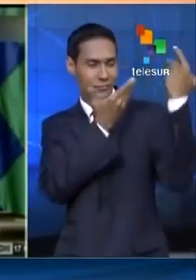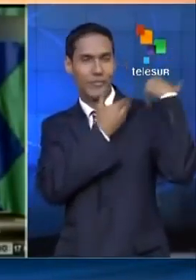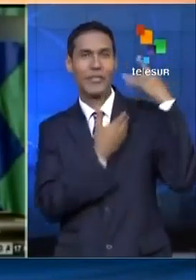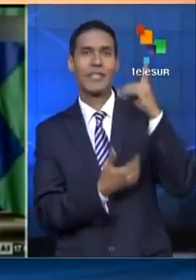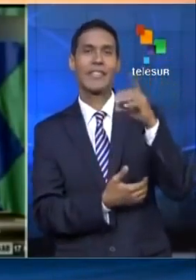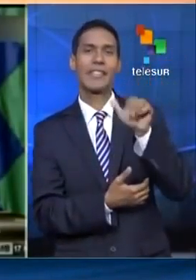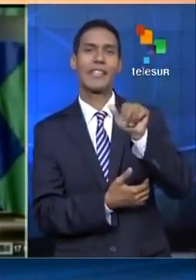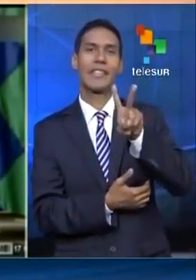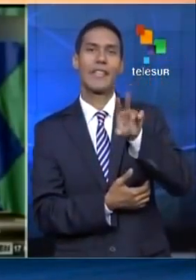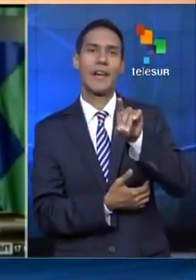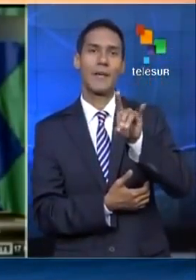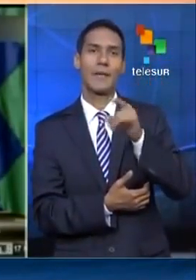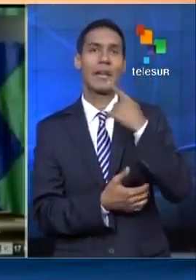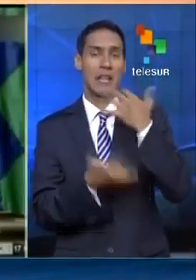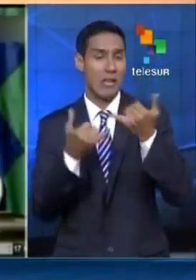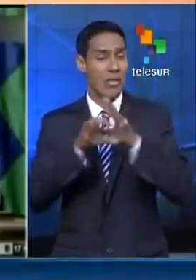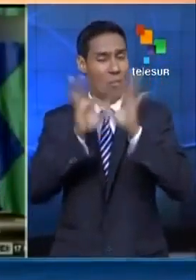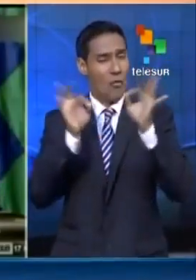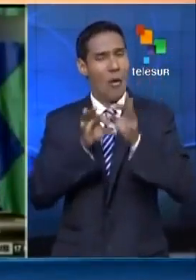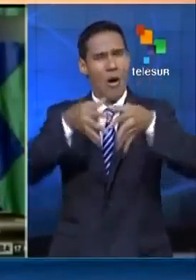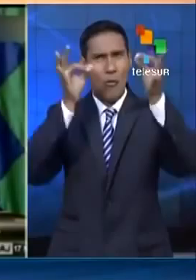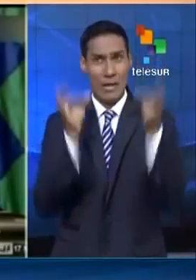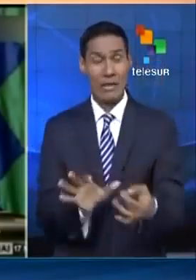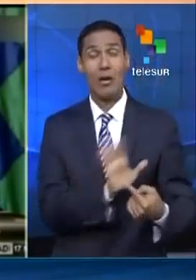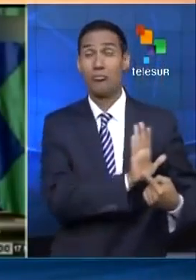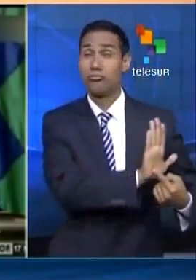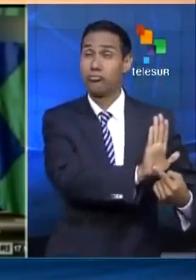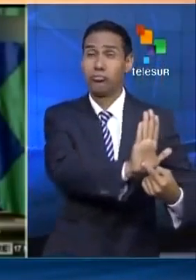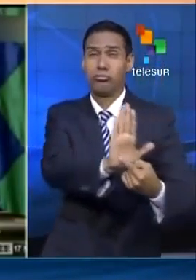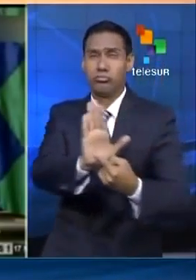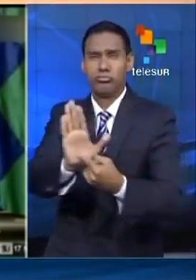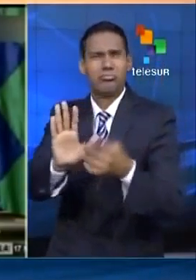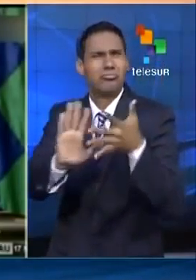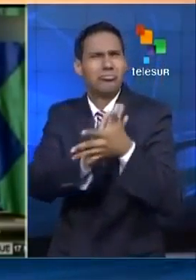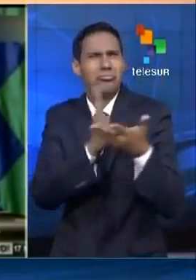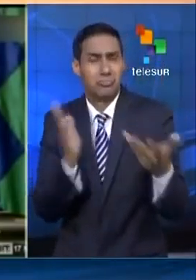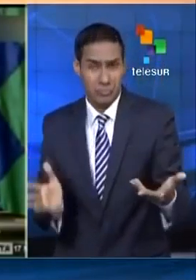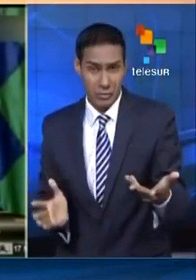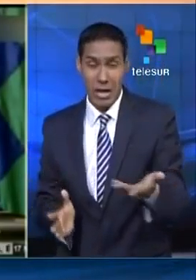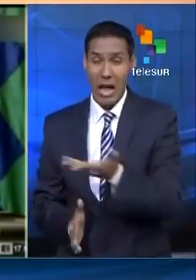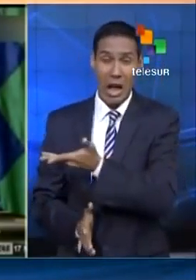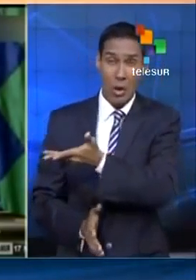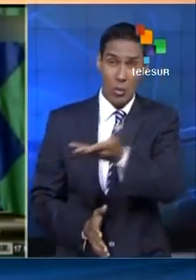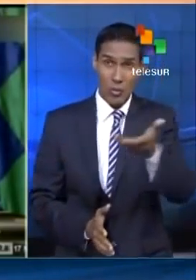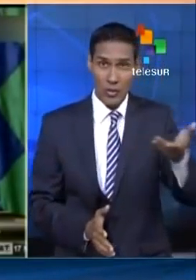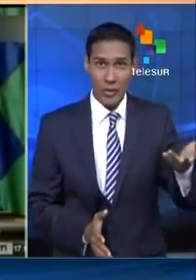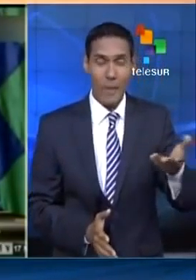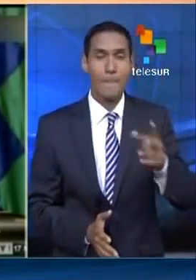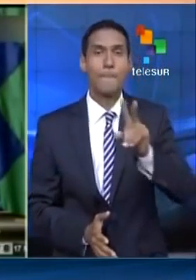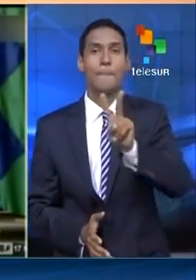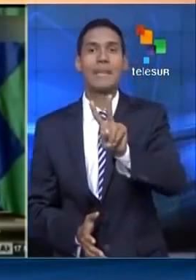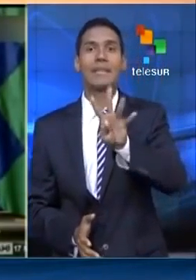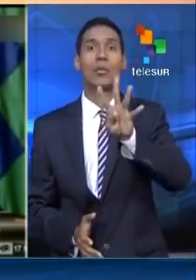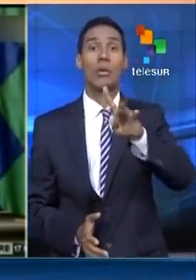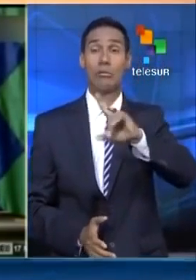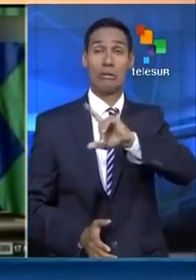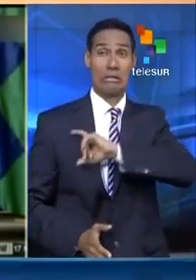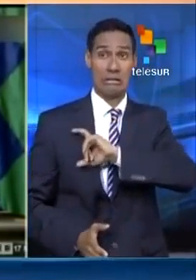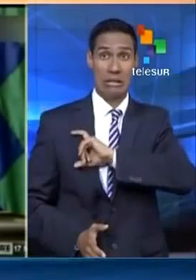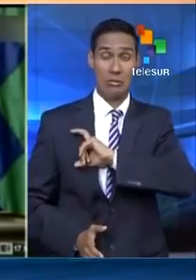que oficialmente harán una presentación al pueblo el 24 de enero,